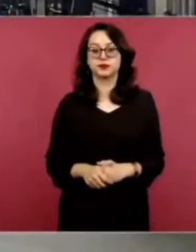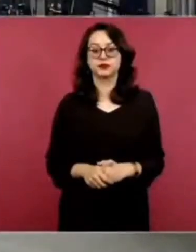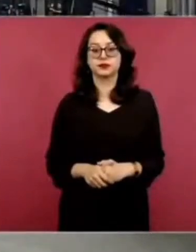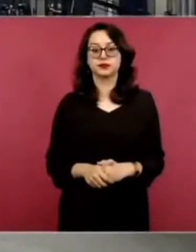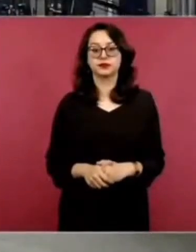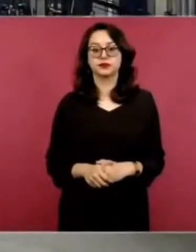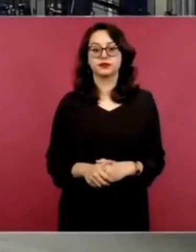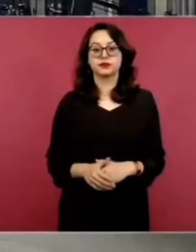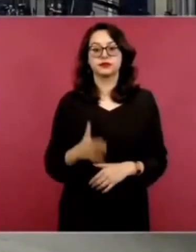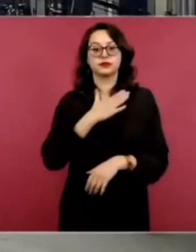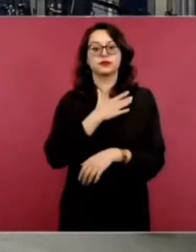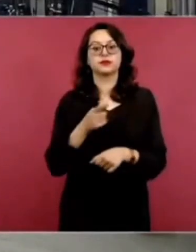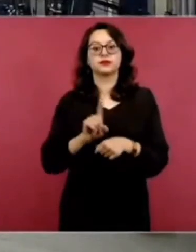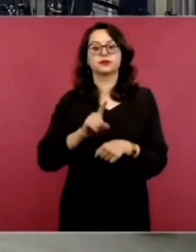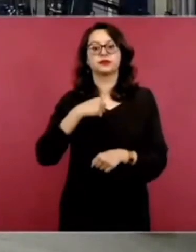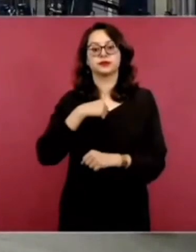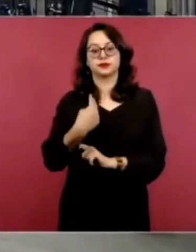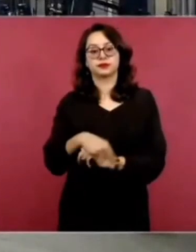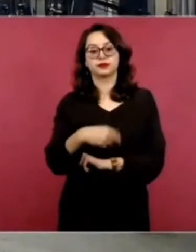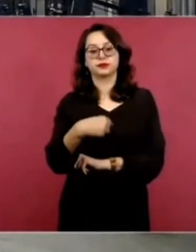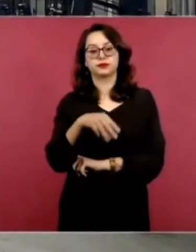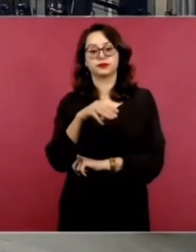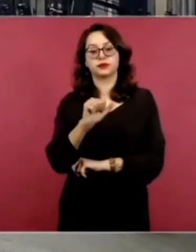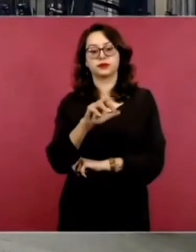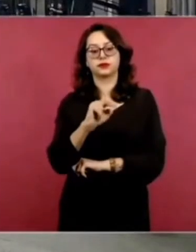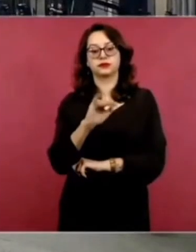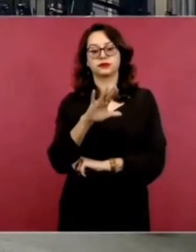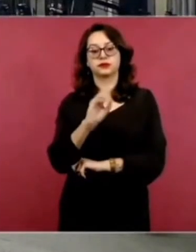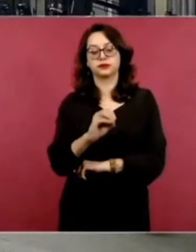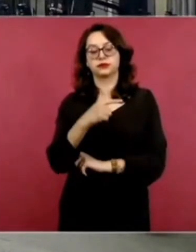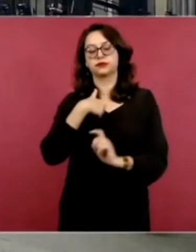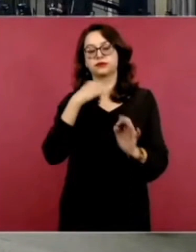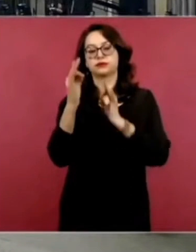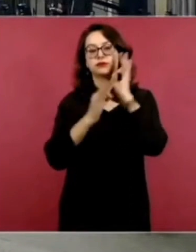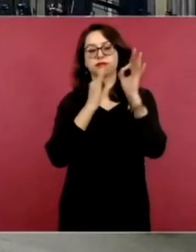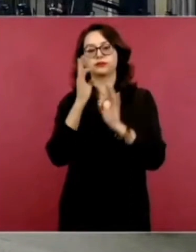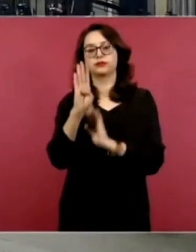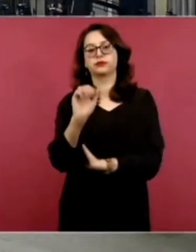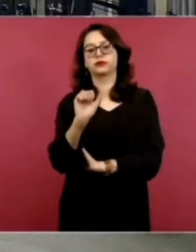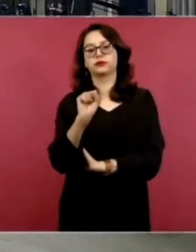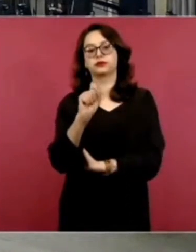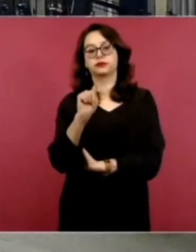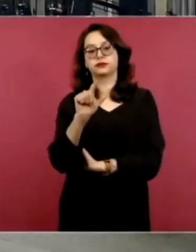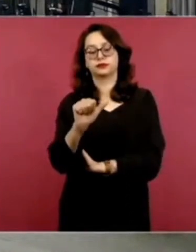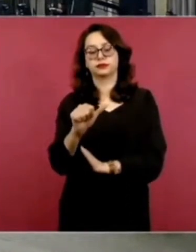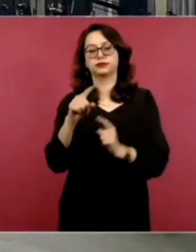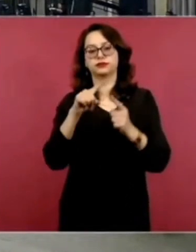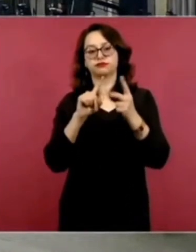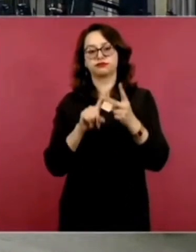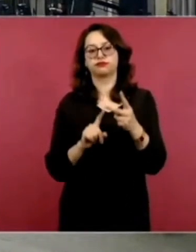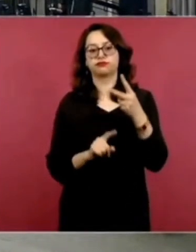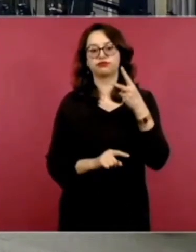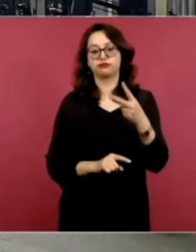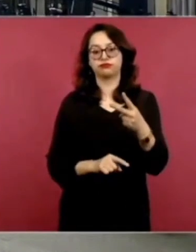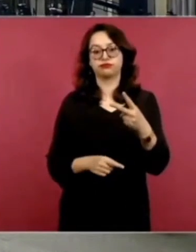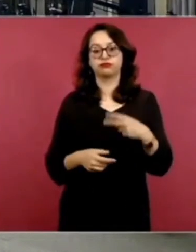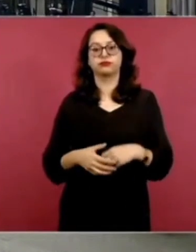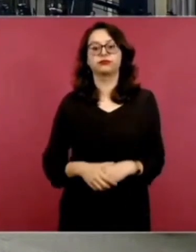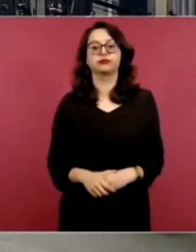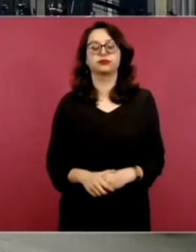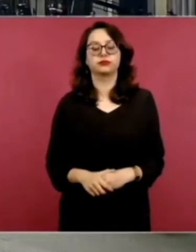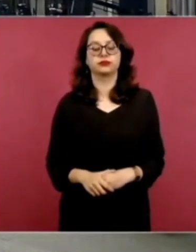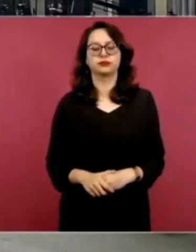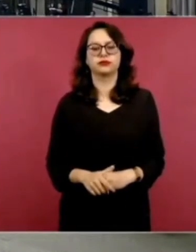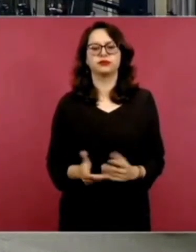Buenos días, Marco Campillo de Diario Basta, señor presidente. Dos cuestiones. El ambiente político en algunos